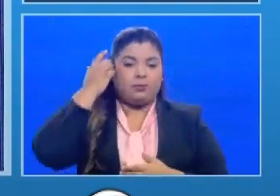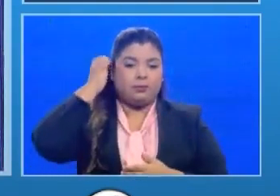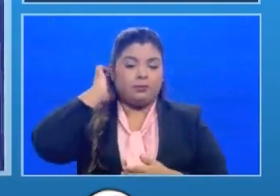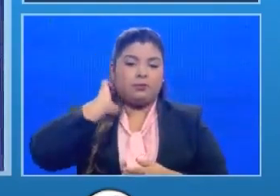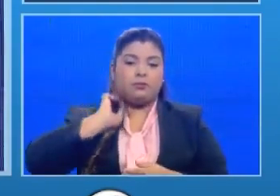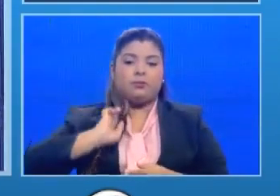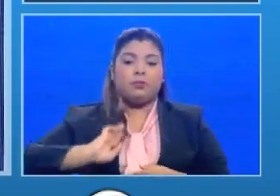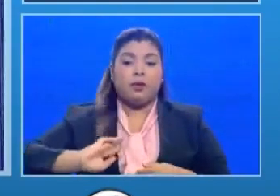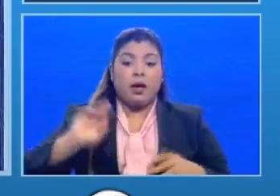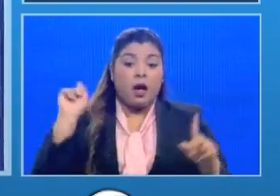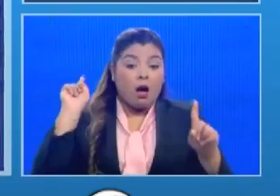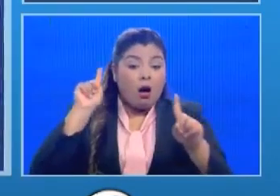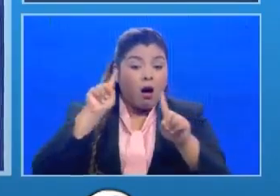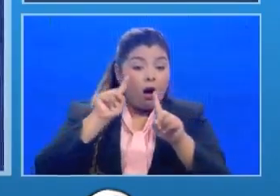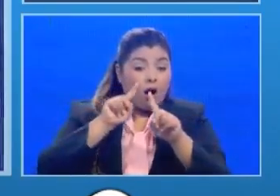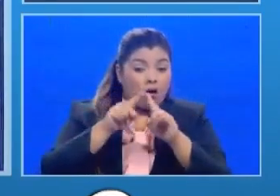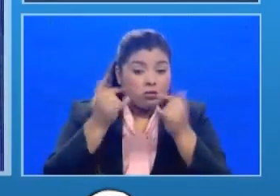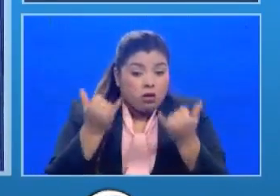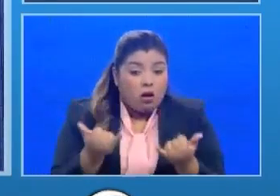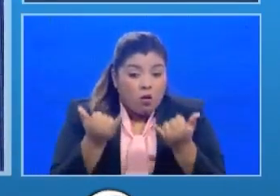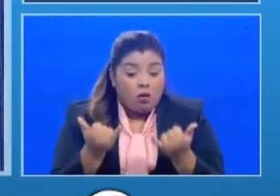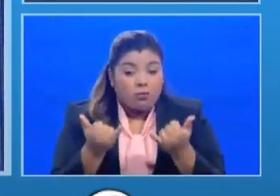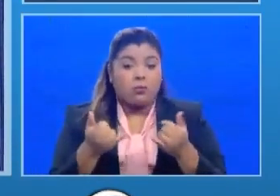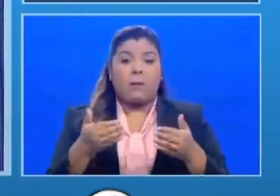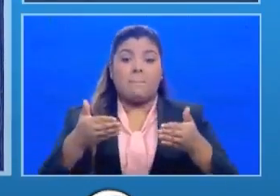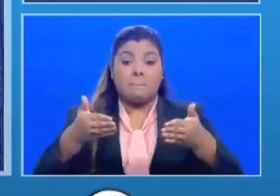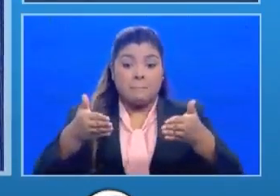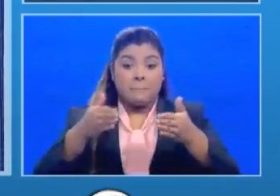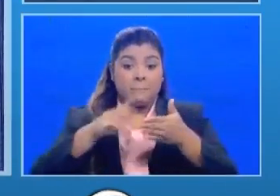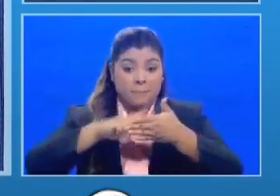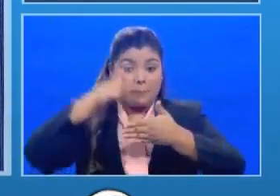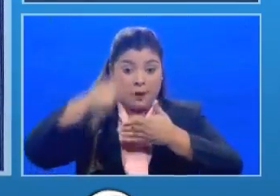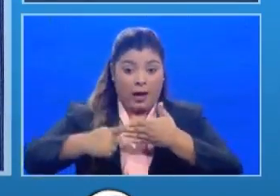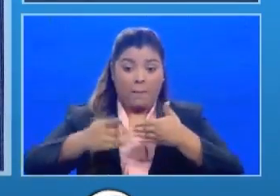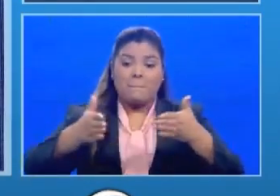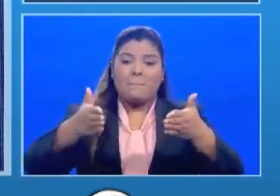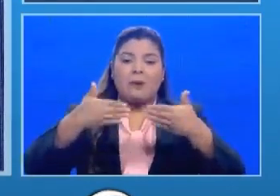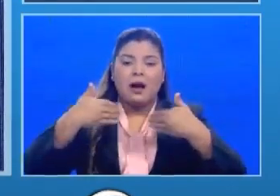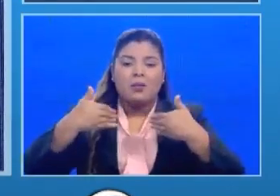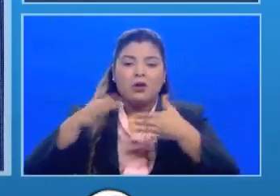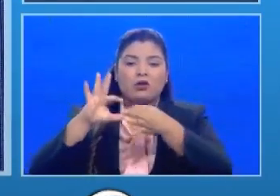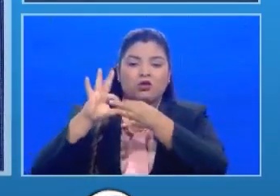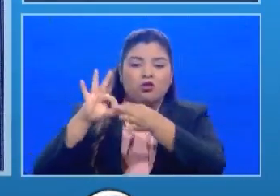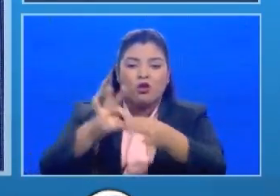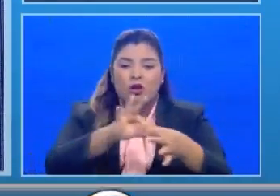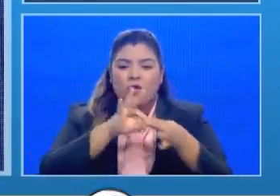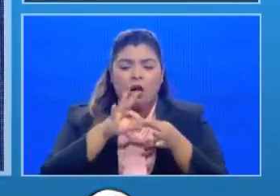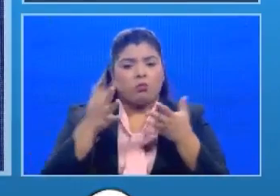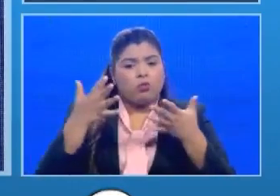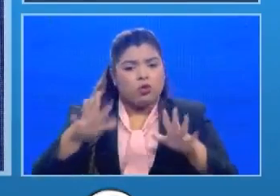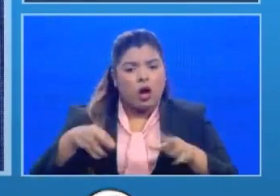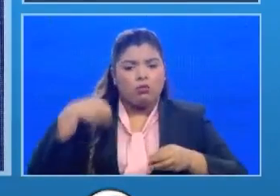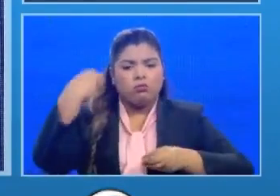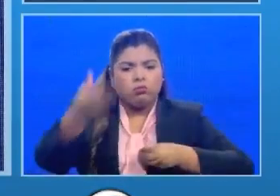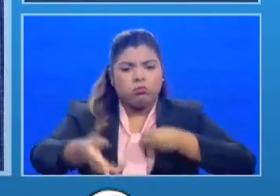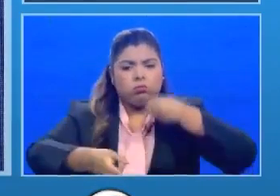hasta este momento el programa Panamá Solidario ha entregado